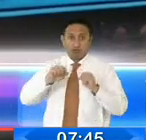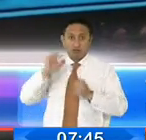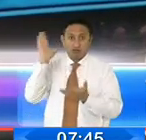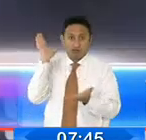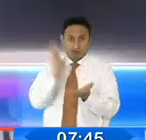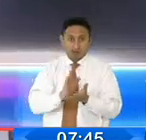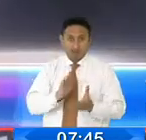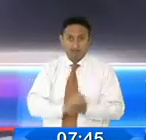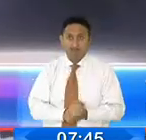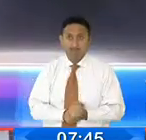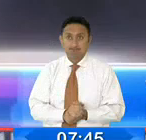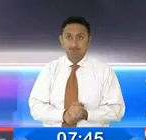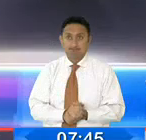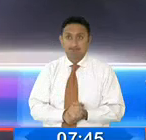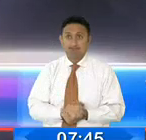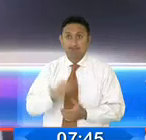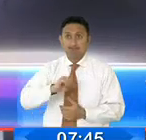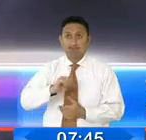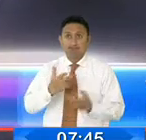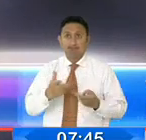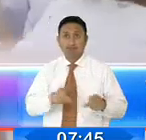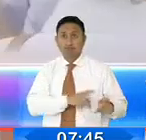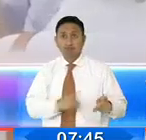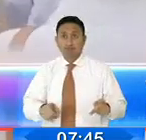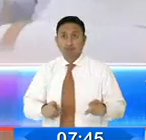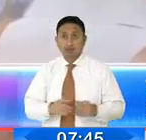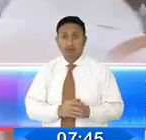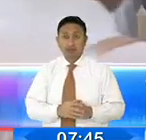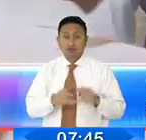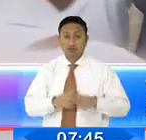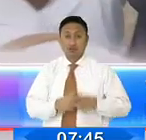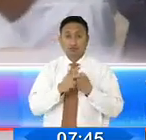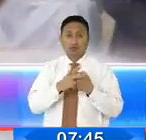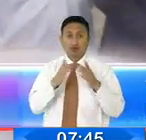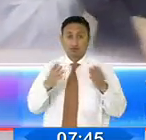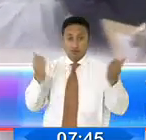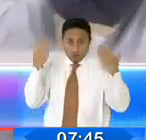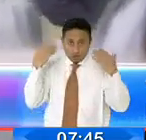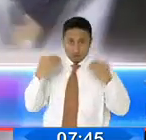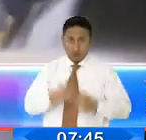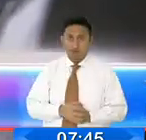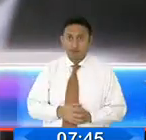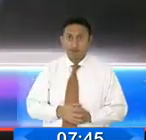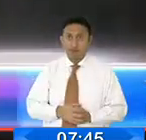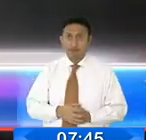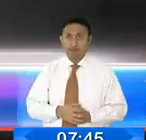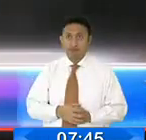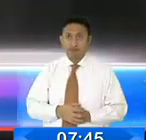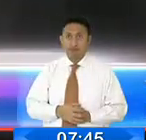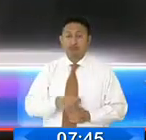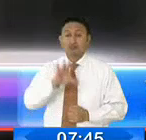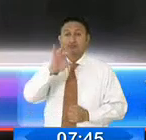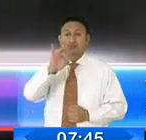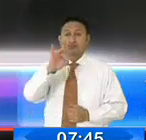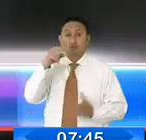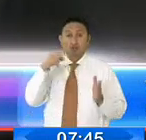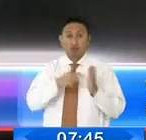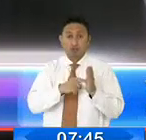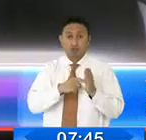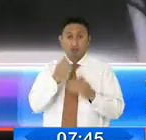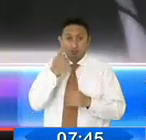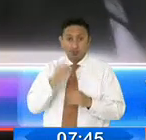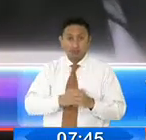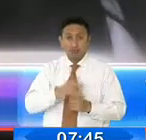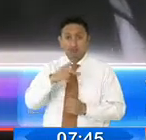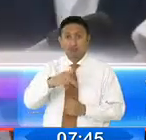Social. Esto como parte del plan antipandemia que se inició en la ciudad. Estamos adquiriendo 8.000 pruebas PCR más y